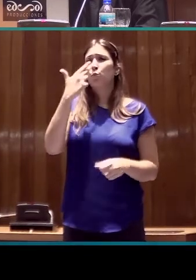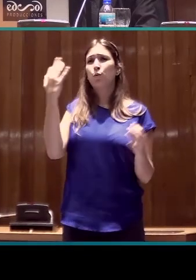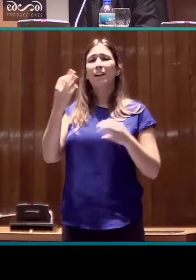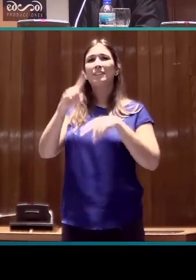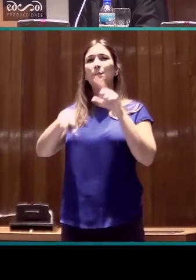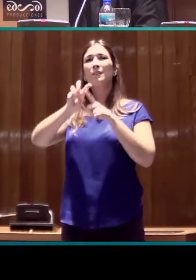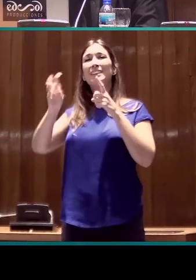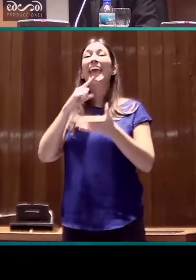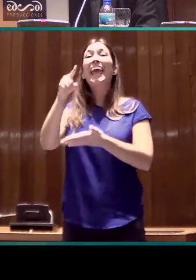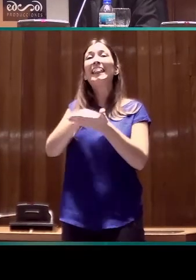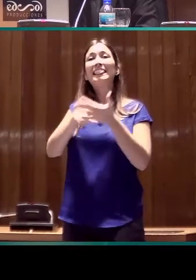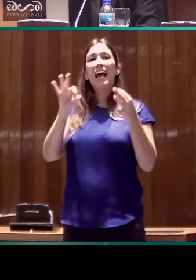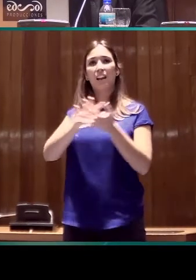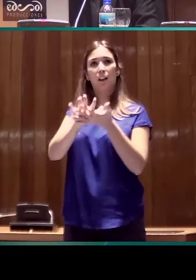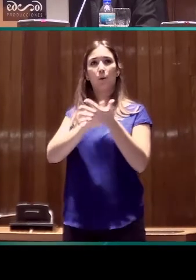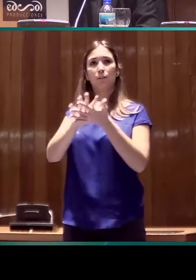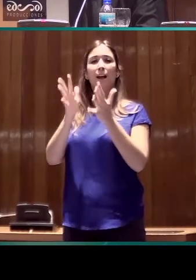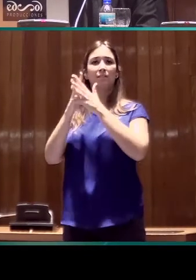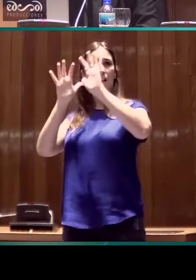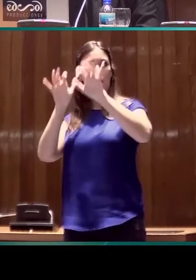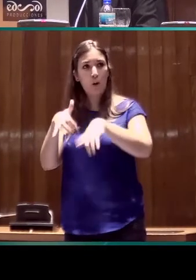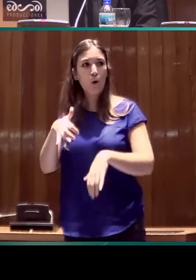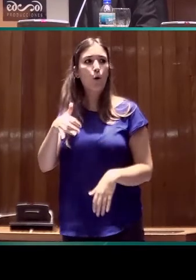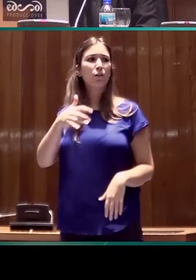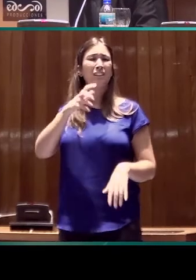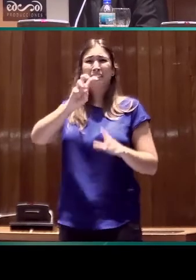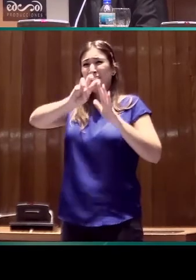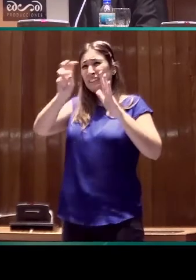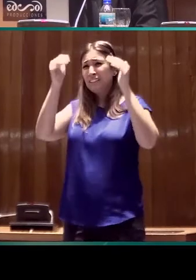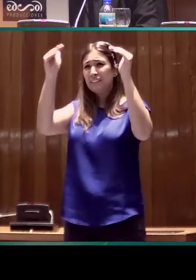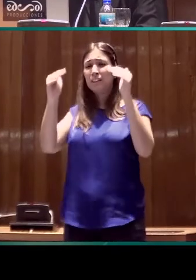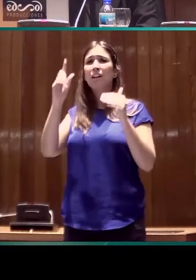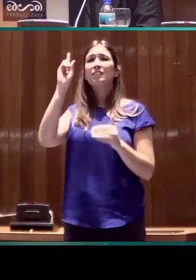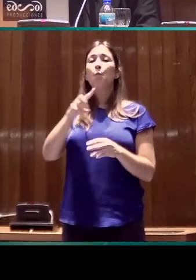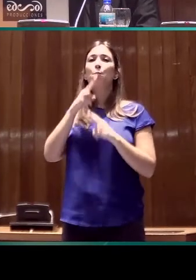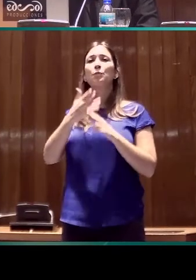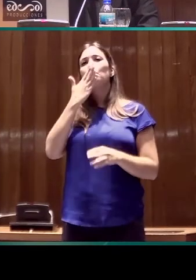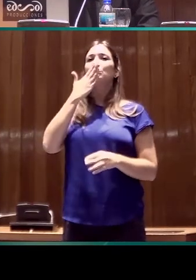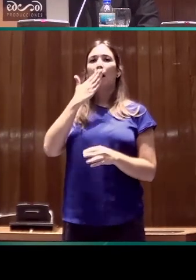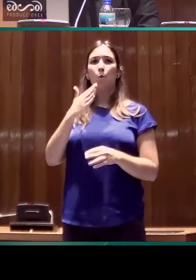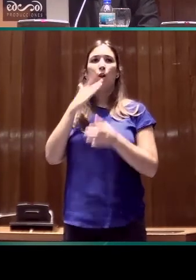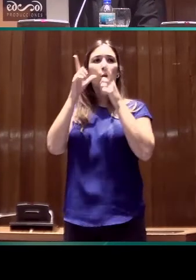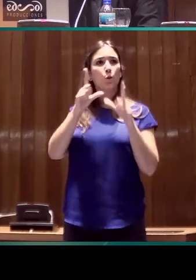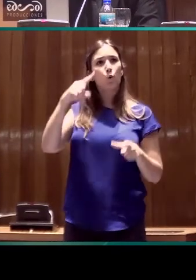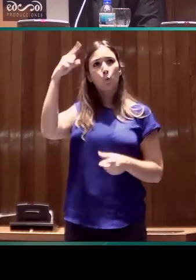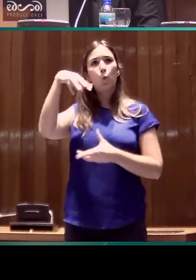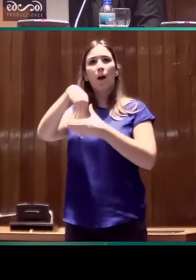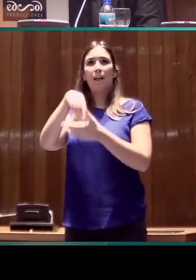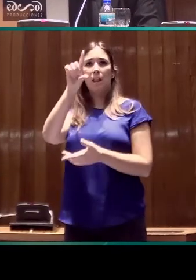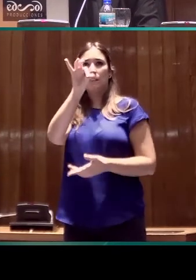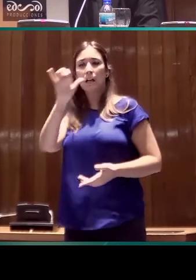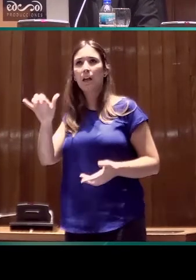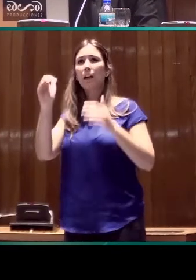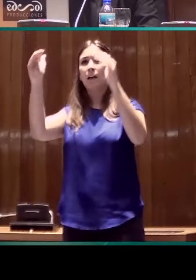variante gitana de la lengua de signos en Castilla y León. Hay gente trabajando sobre tabú lingüístico y cultural en lengua de signos española,